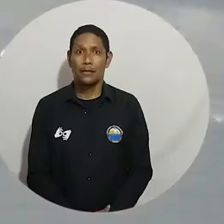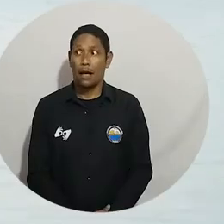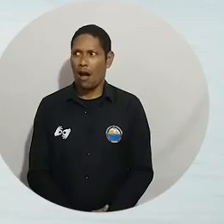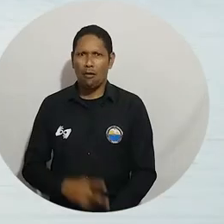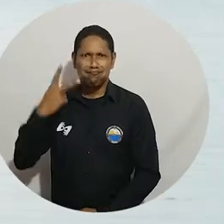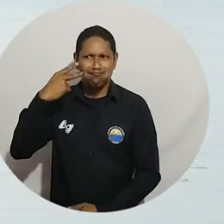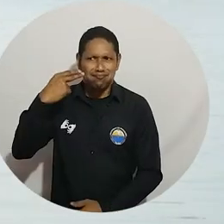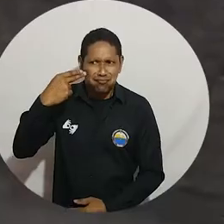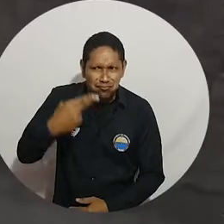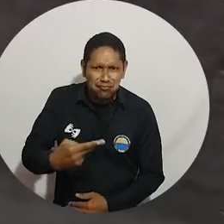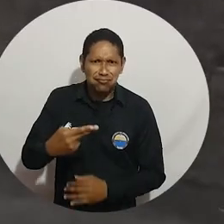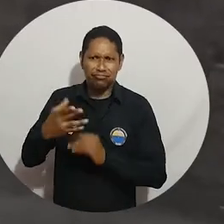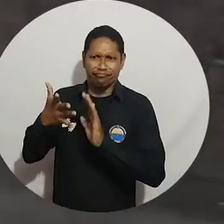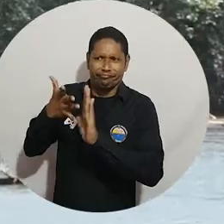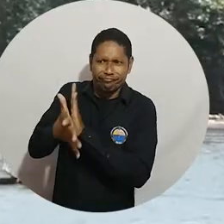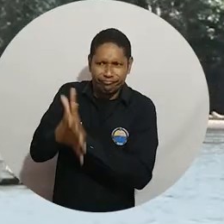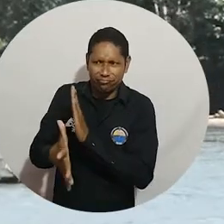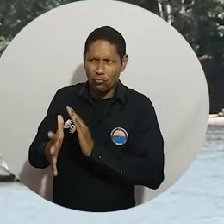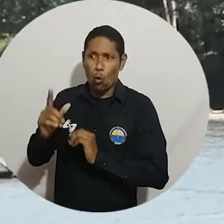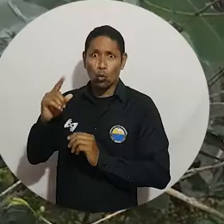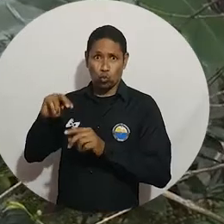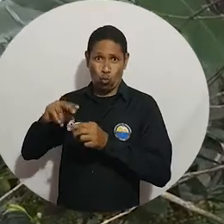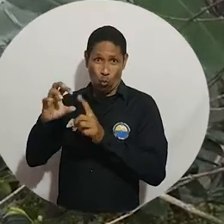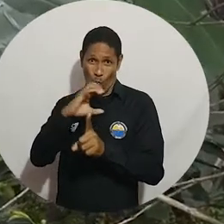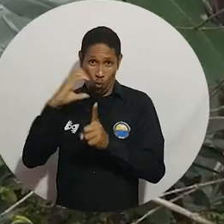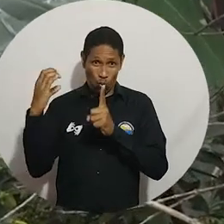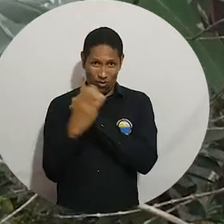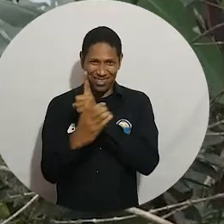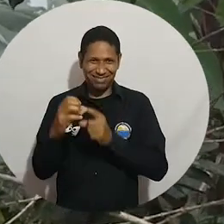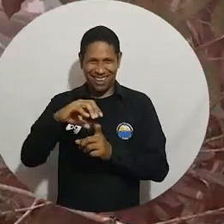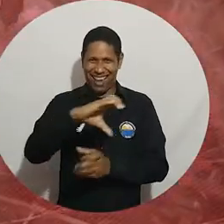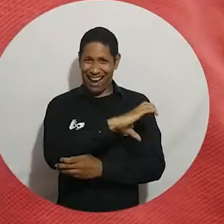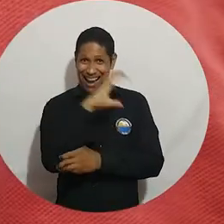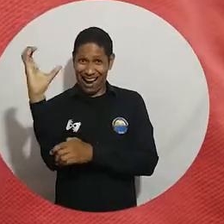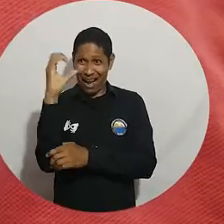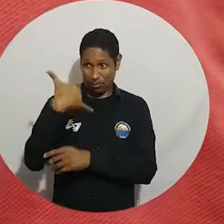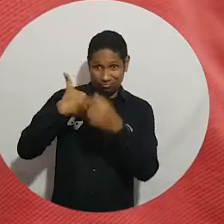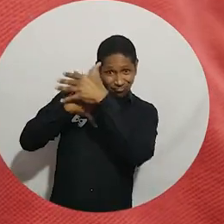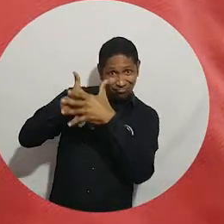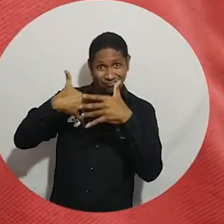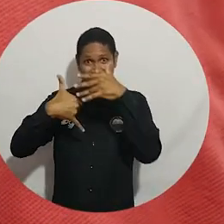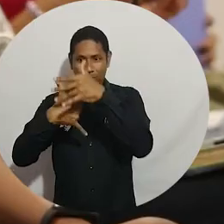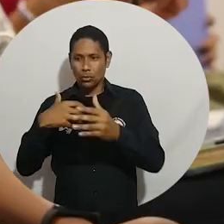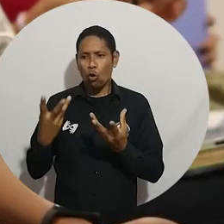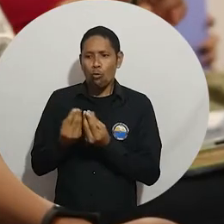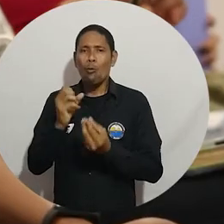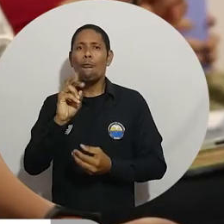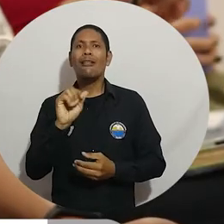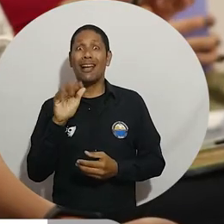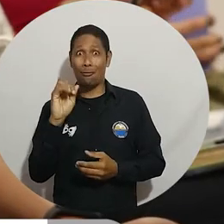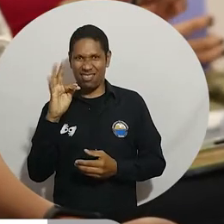Las historias, las expresiones y los saberes populares de las culturas del Caribe colombiano recopilados por el Grupo de Investigación